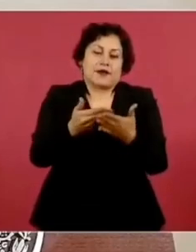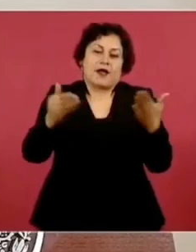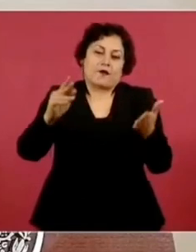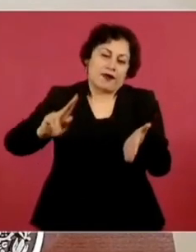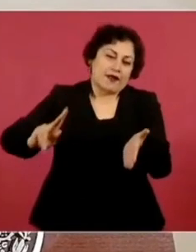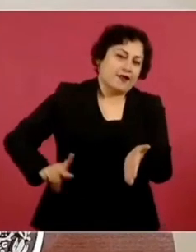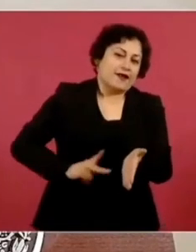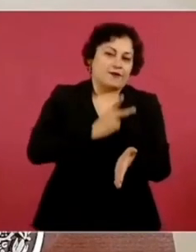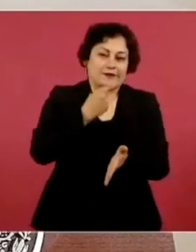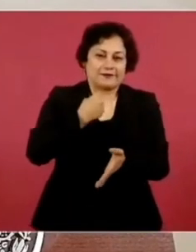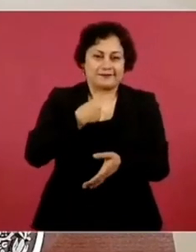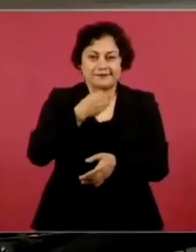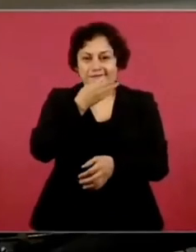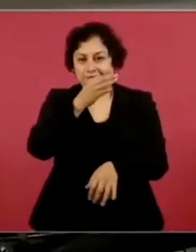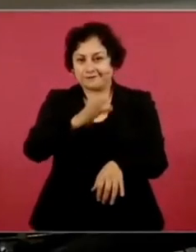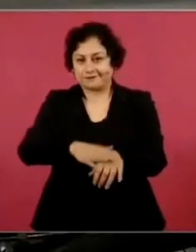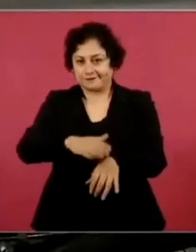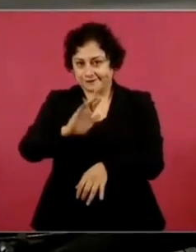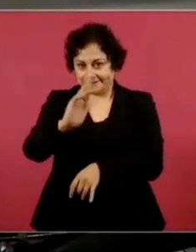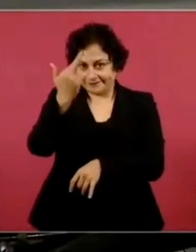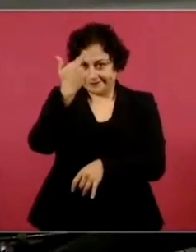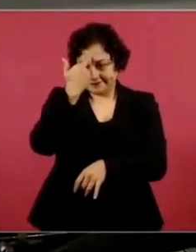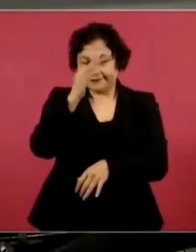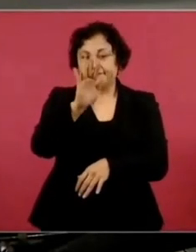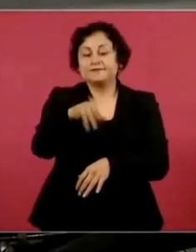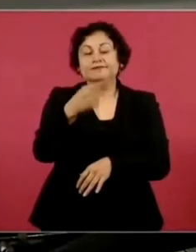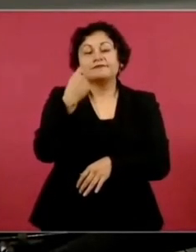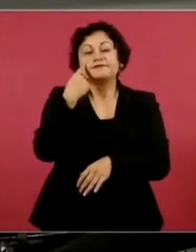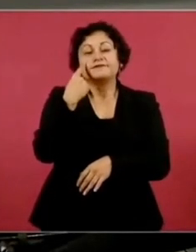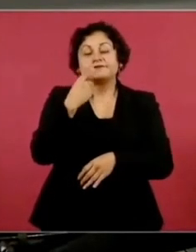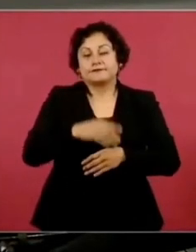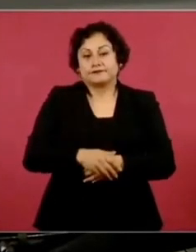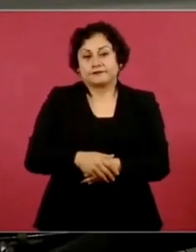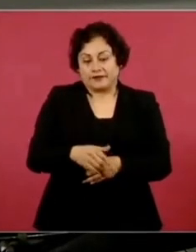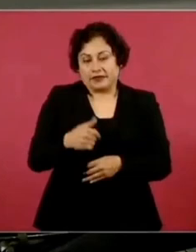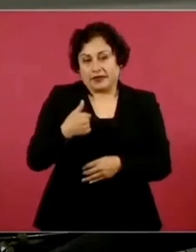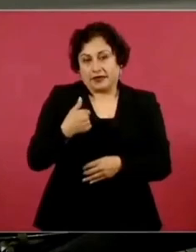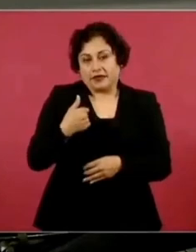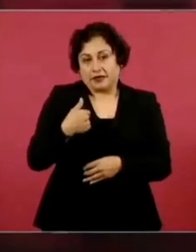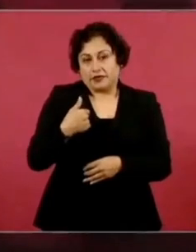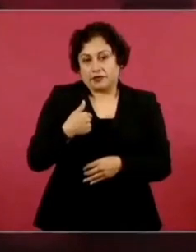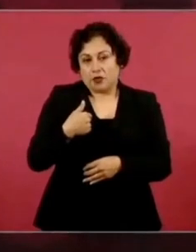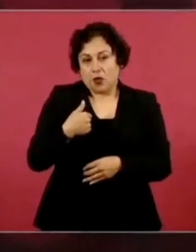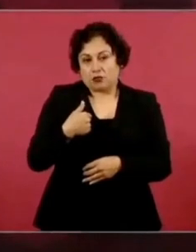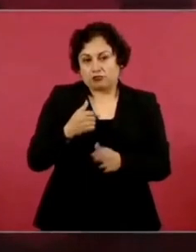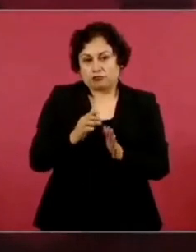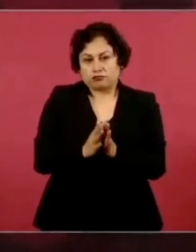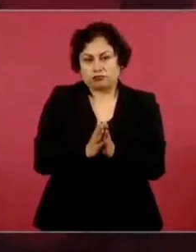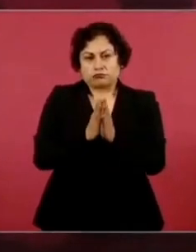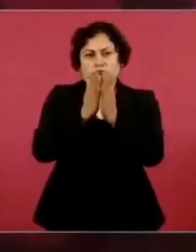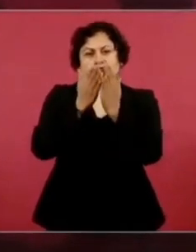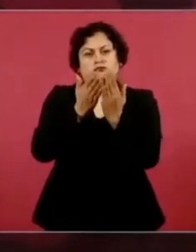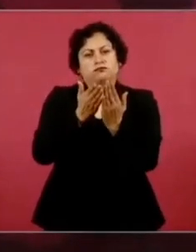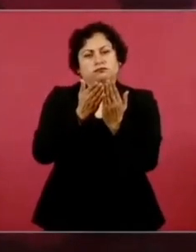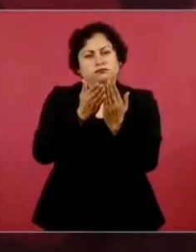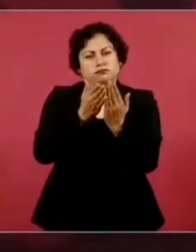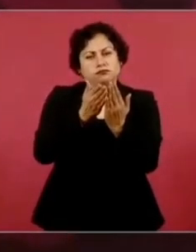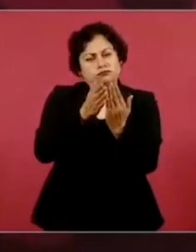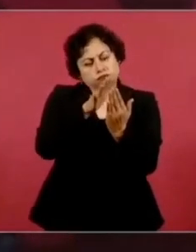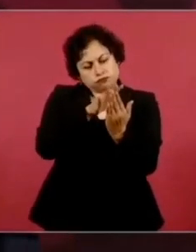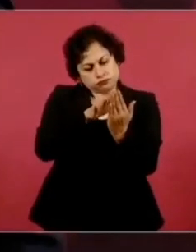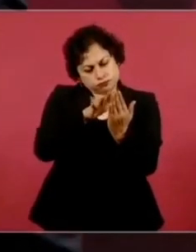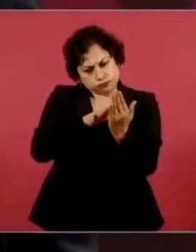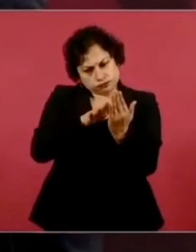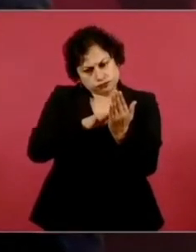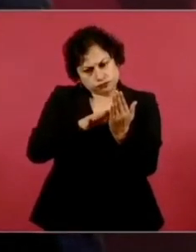Me llamó mucho la atención de que leo un libro de cuando escribía